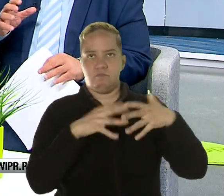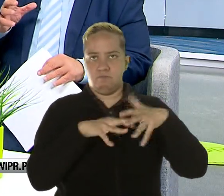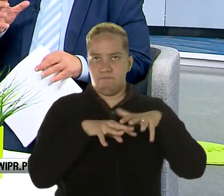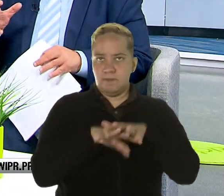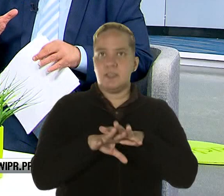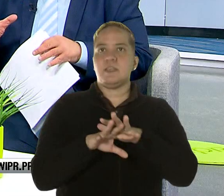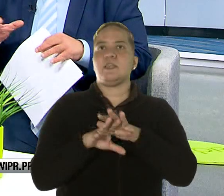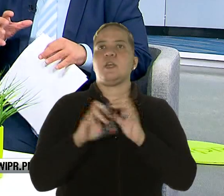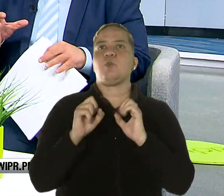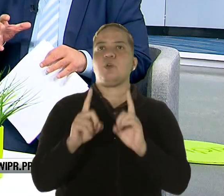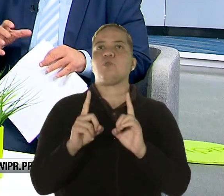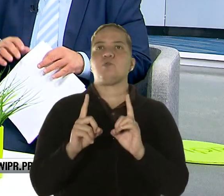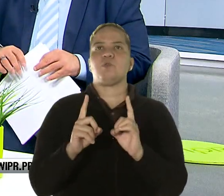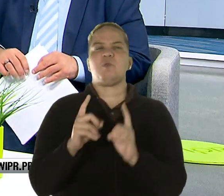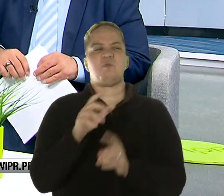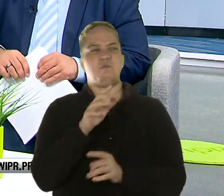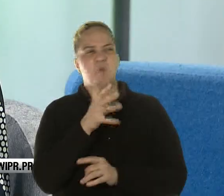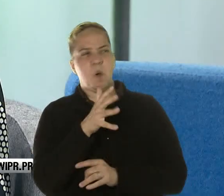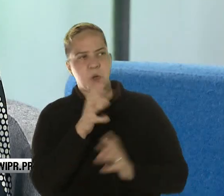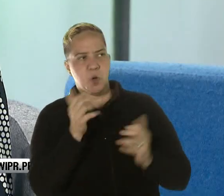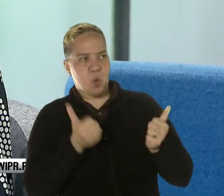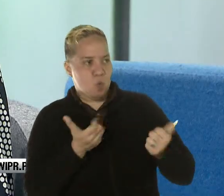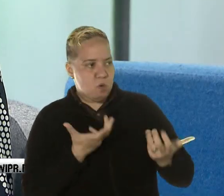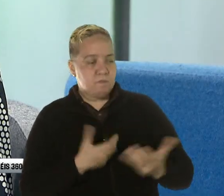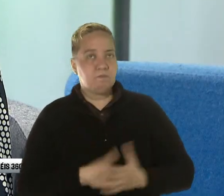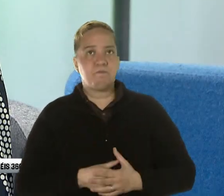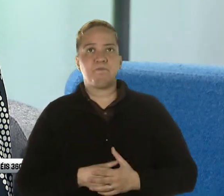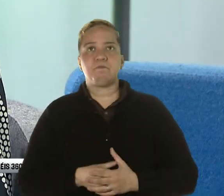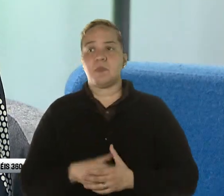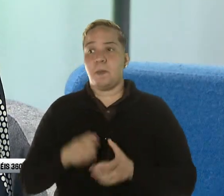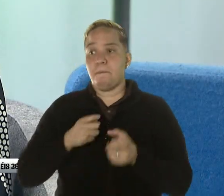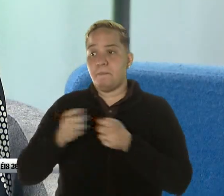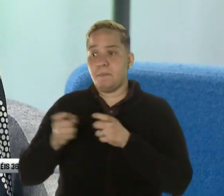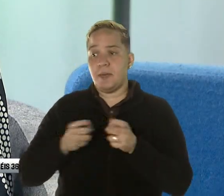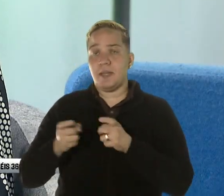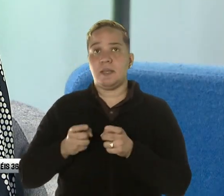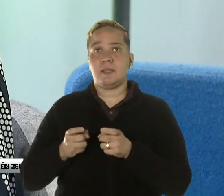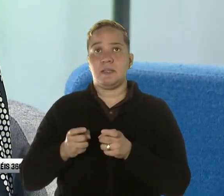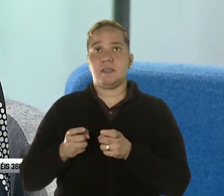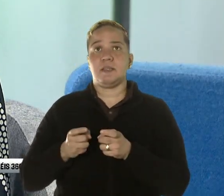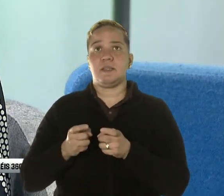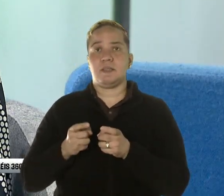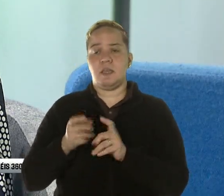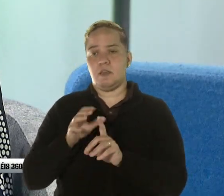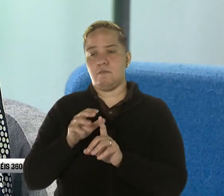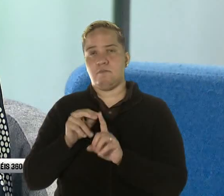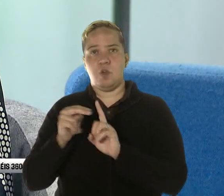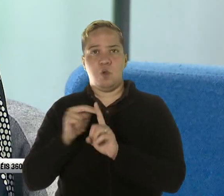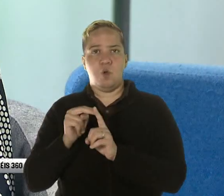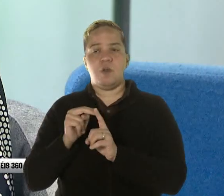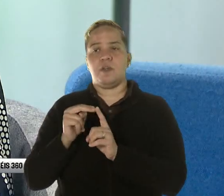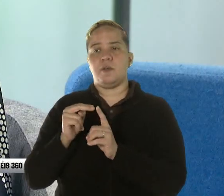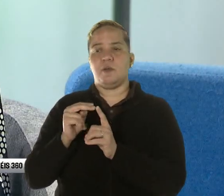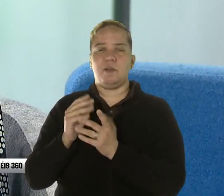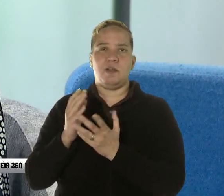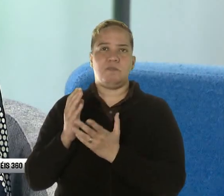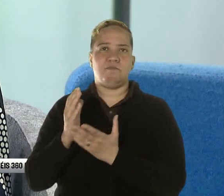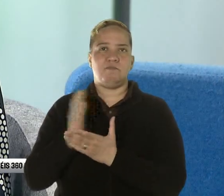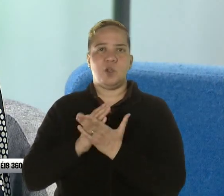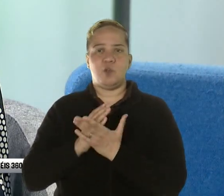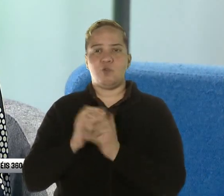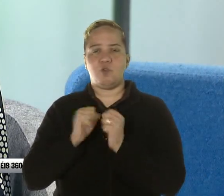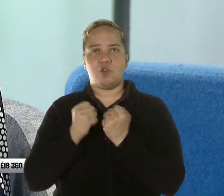son más o menos cuáles. El tema es manejo del expediente social, son aspectos de confidencialidad, aspectos de